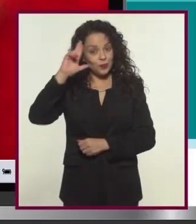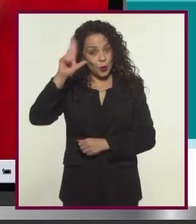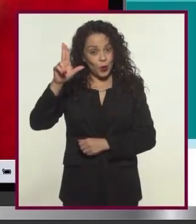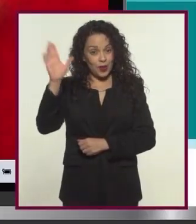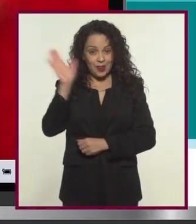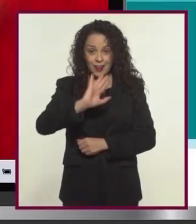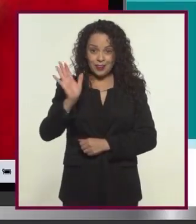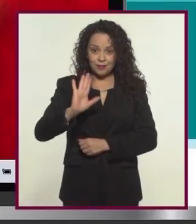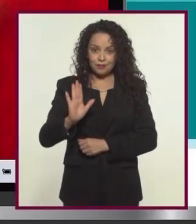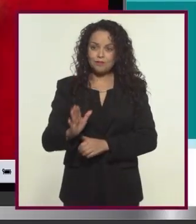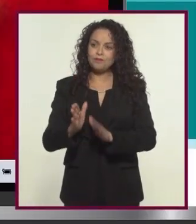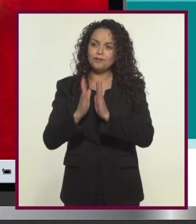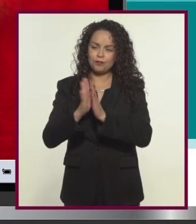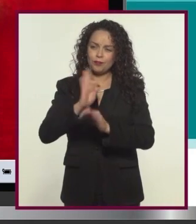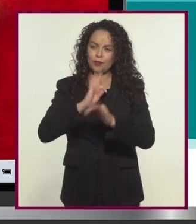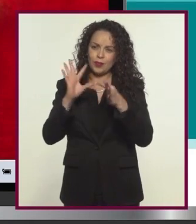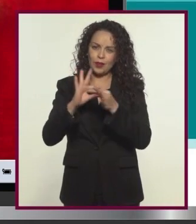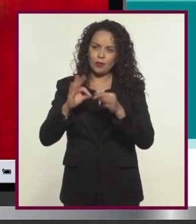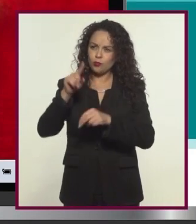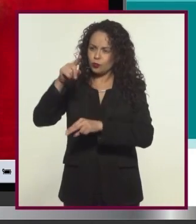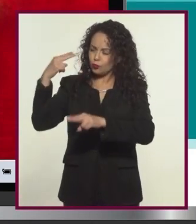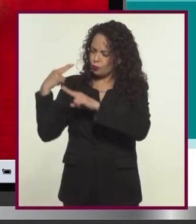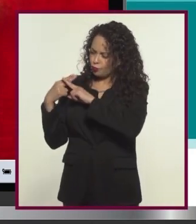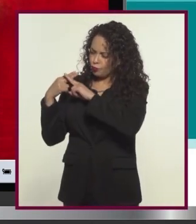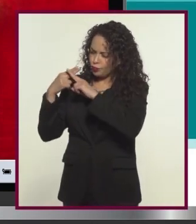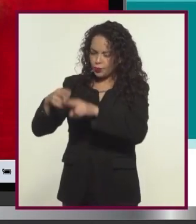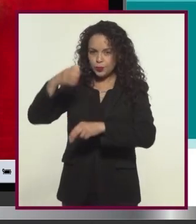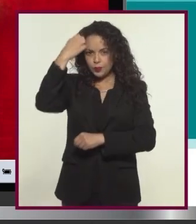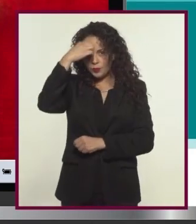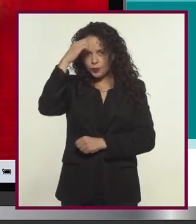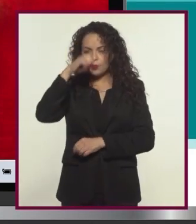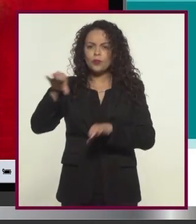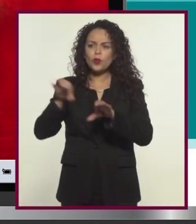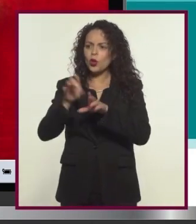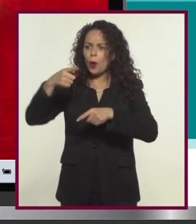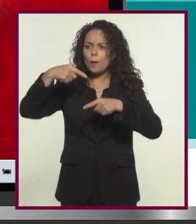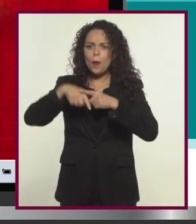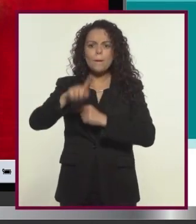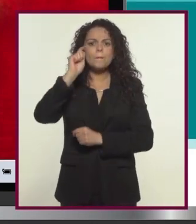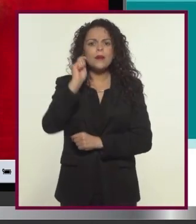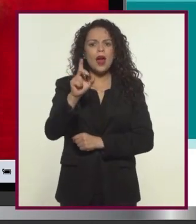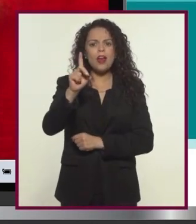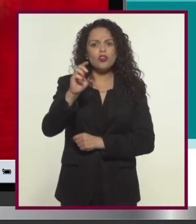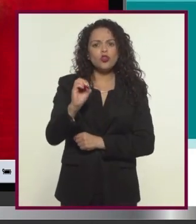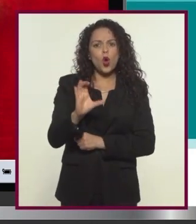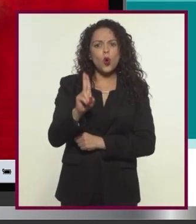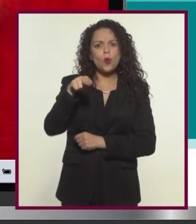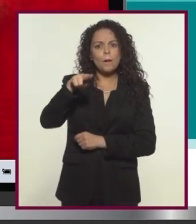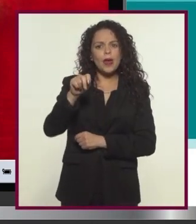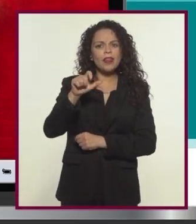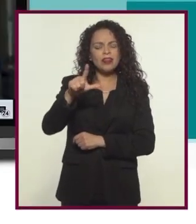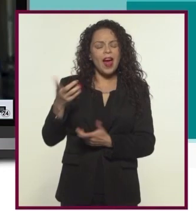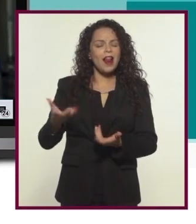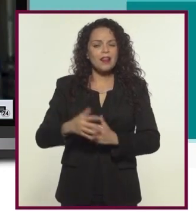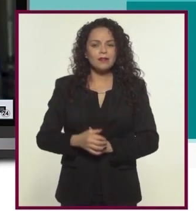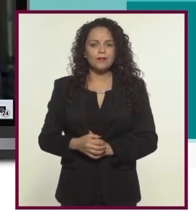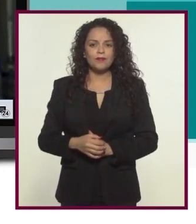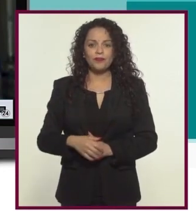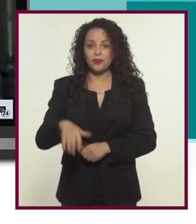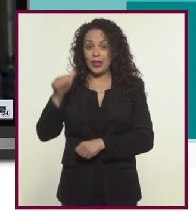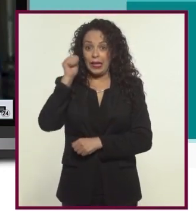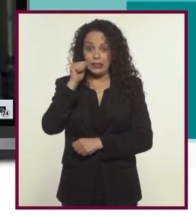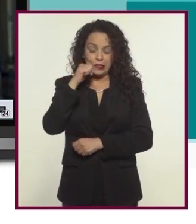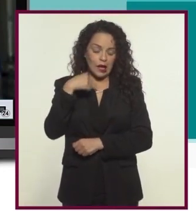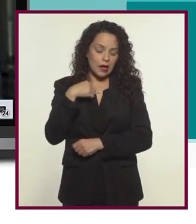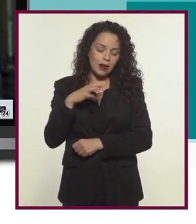Hola, Megan. Hola. Háblanos un poco de tu trayectoria y cómo te involucraste en el mundo del documental. Siempre